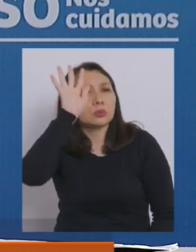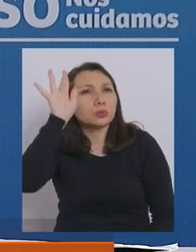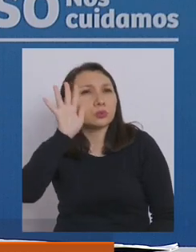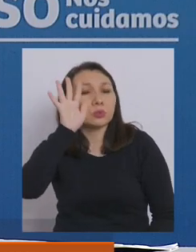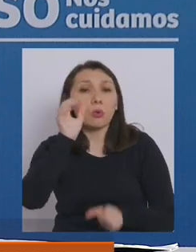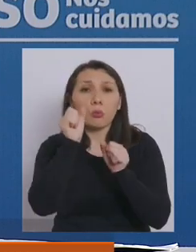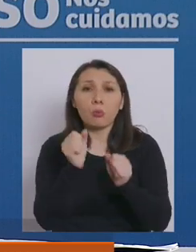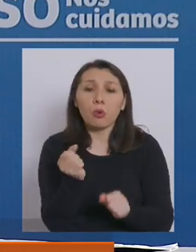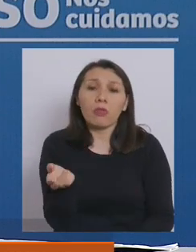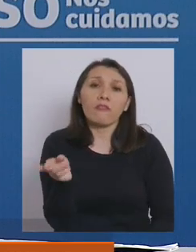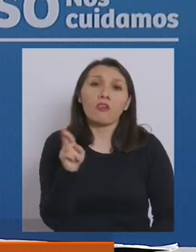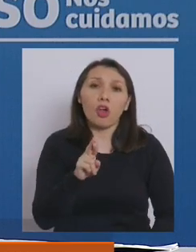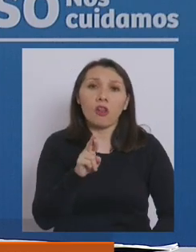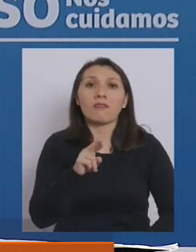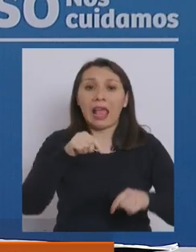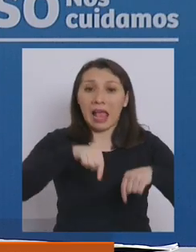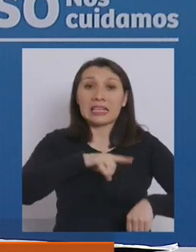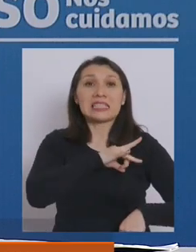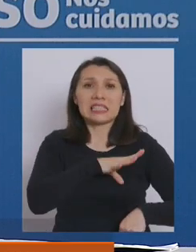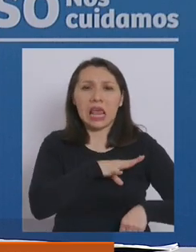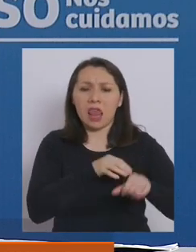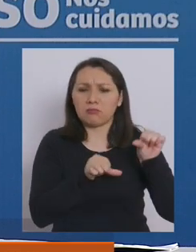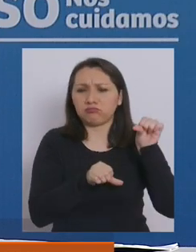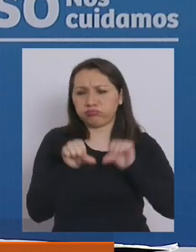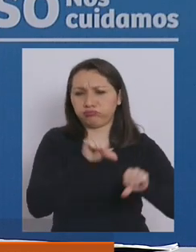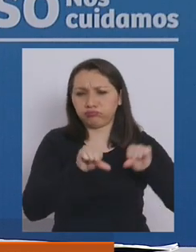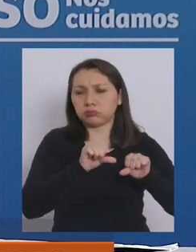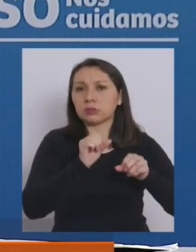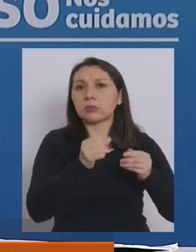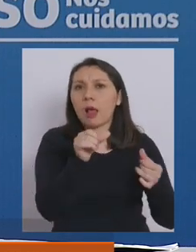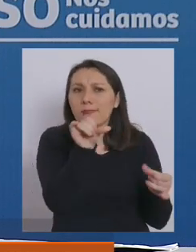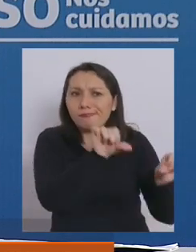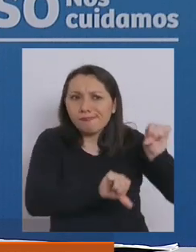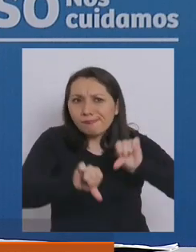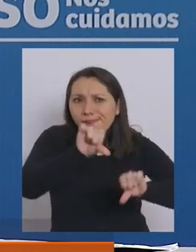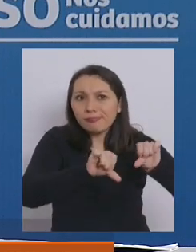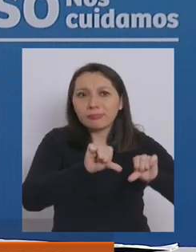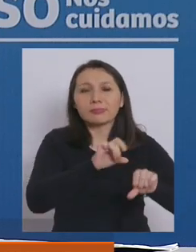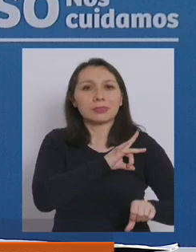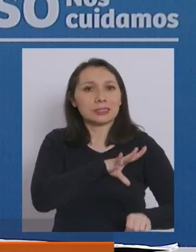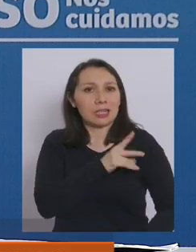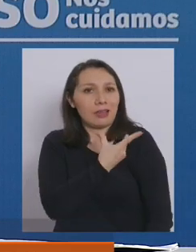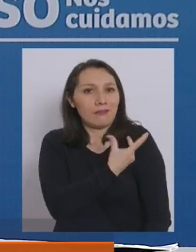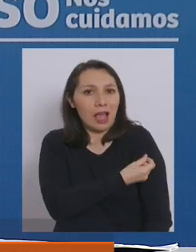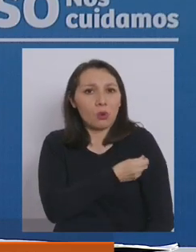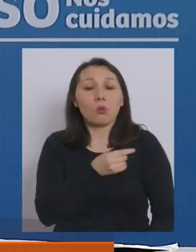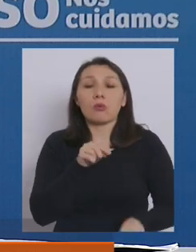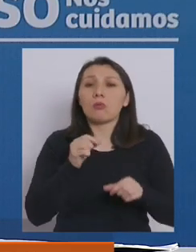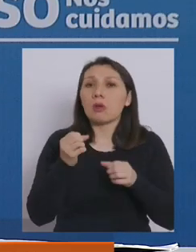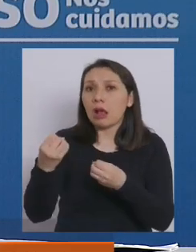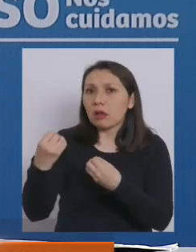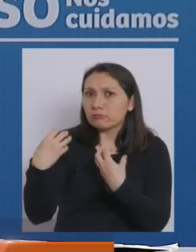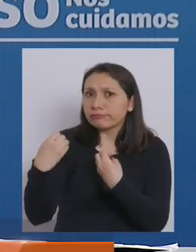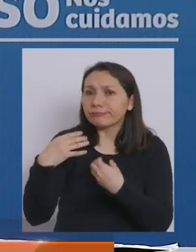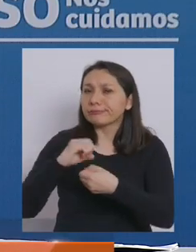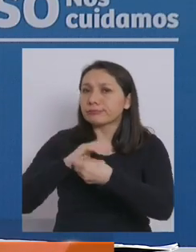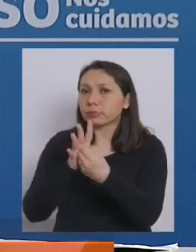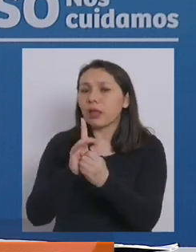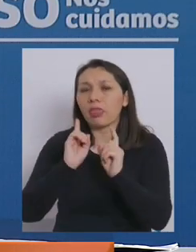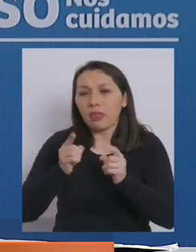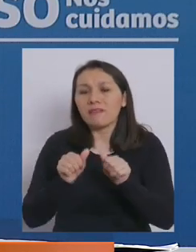de poder volver a fabricar vacunas en Chile. Creo que esta pandemia nos ha enseñado que tenemos que tener